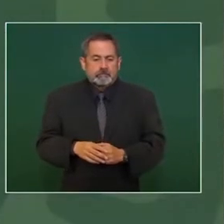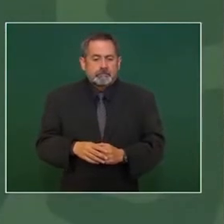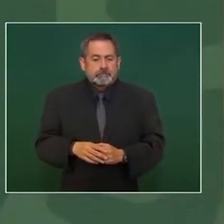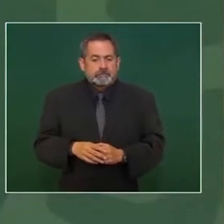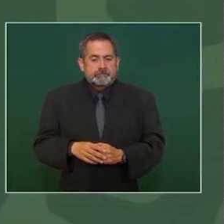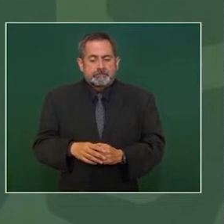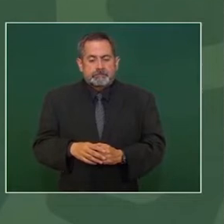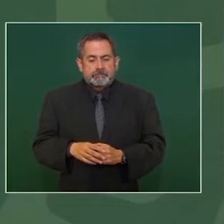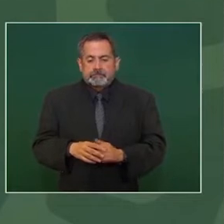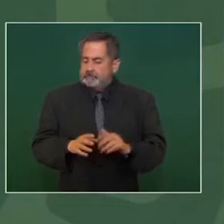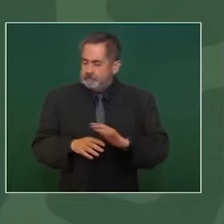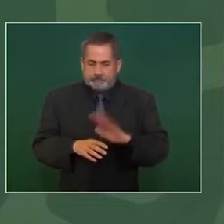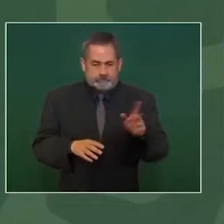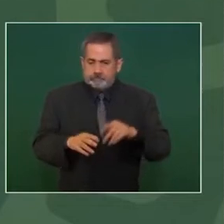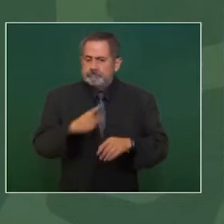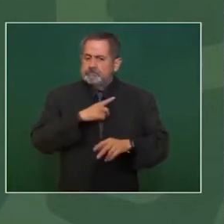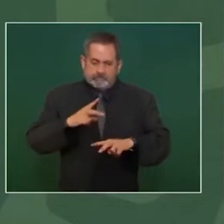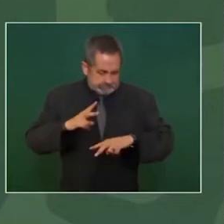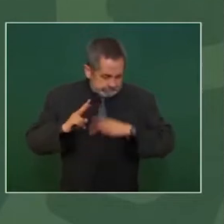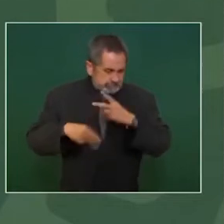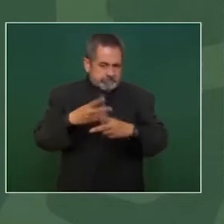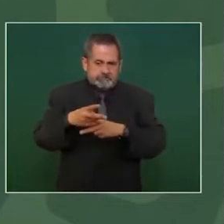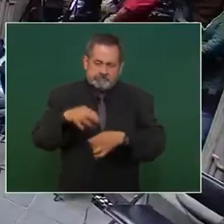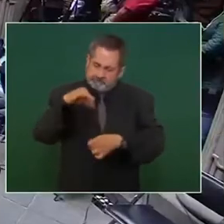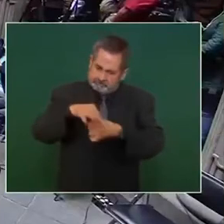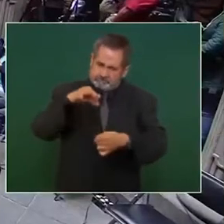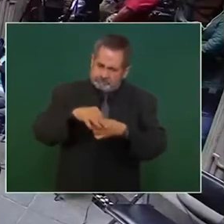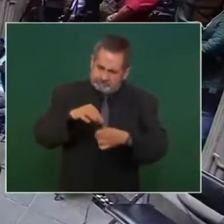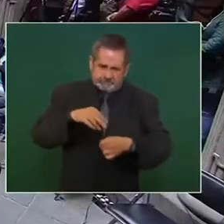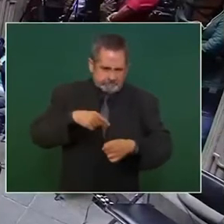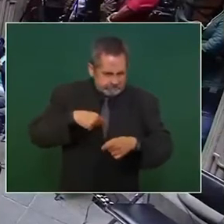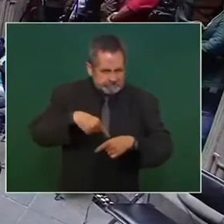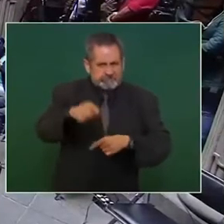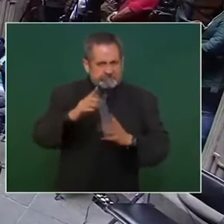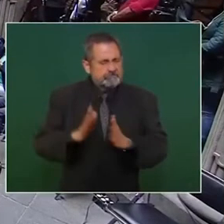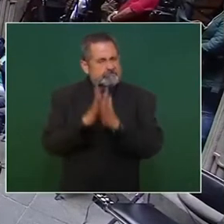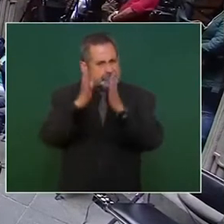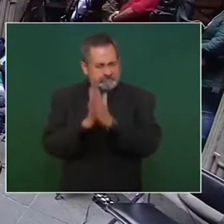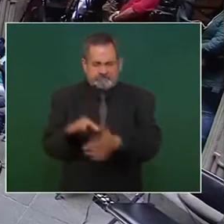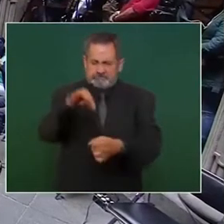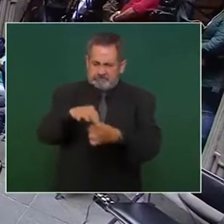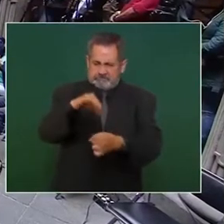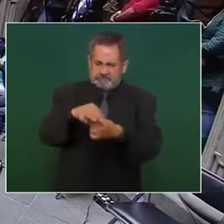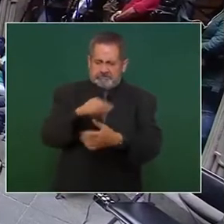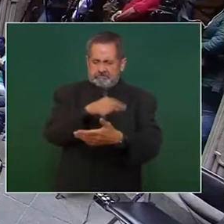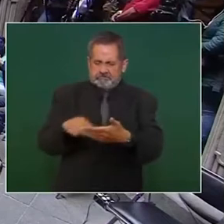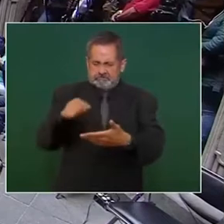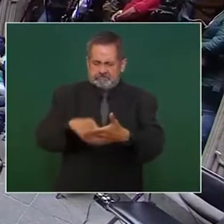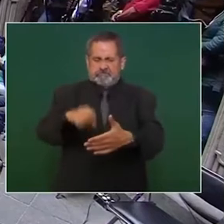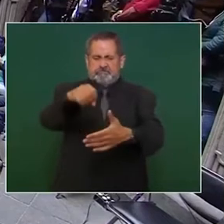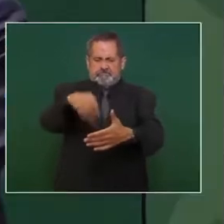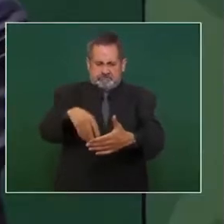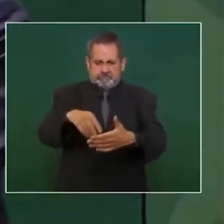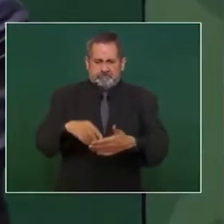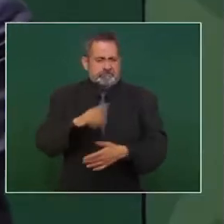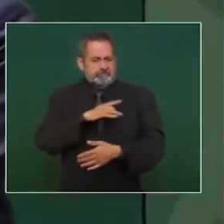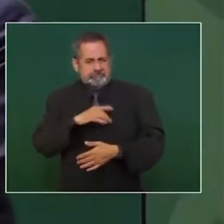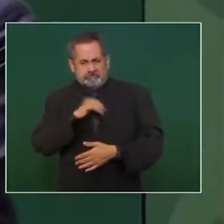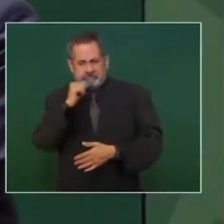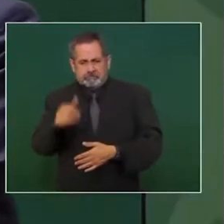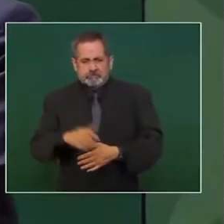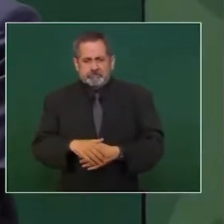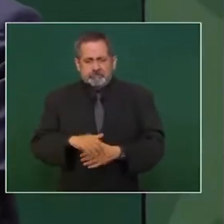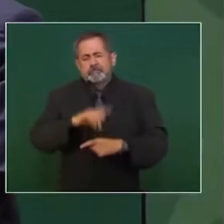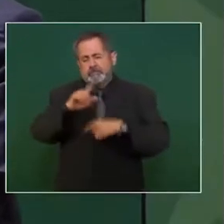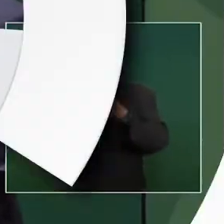entonces hay que salir a votar hay que participar sin miedo ya vamos a seguir